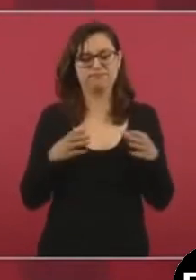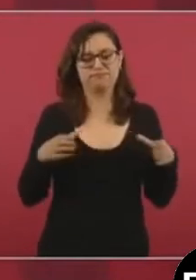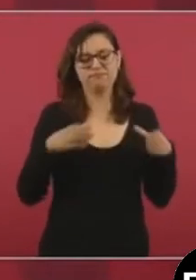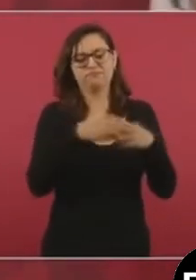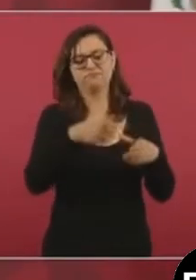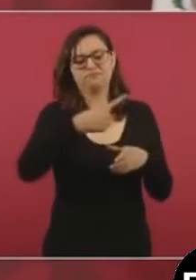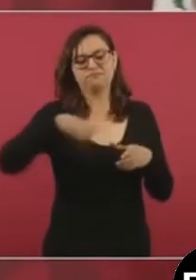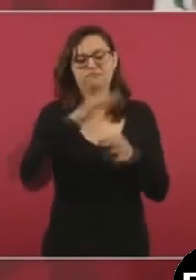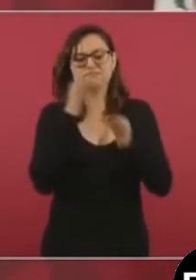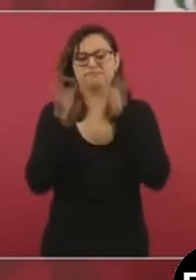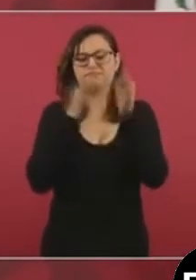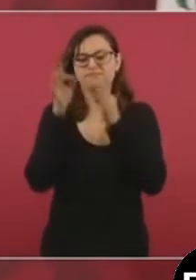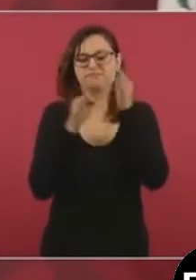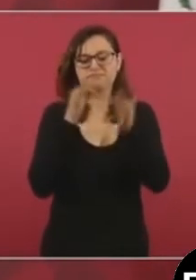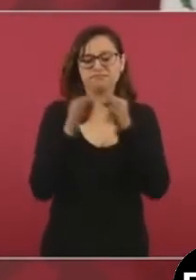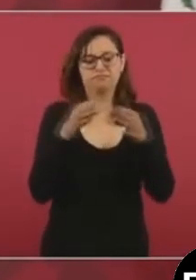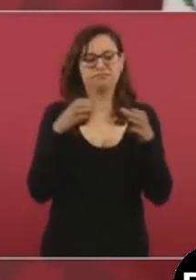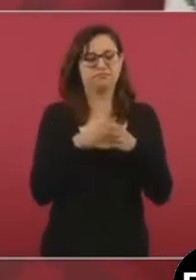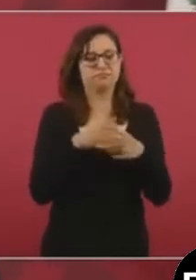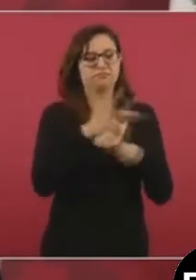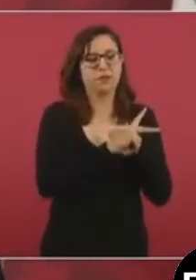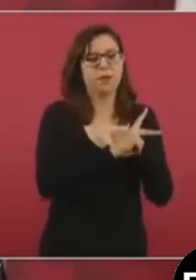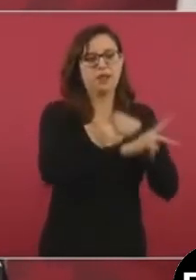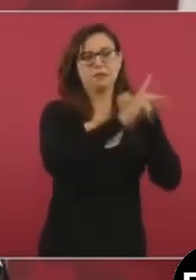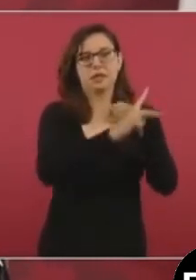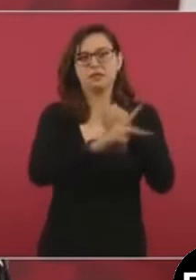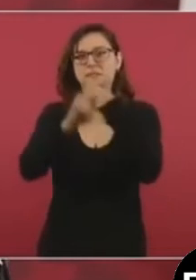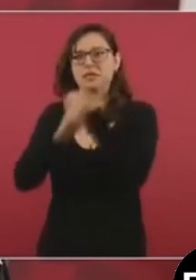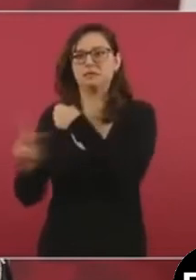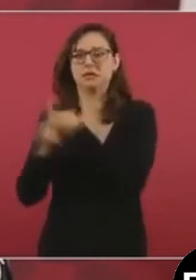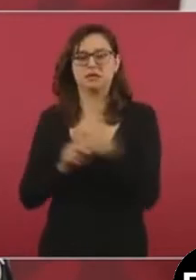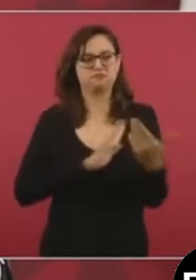prestando ese servicio.